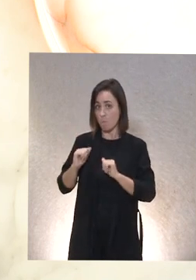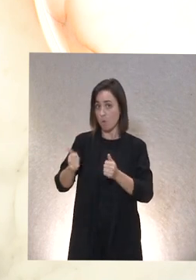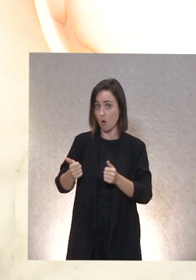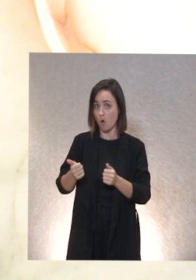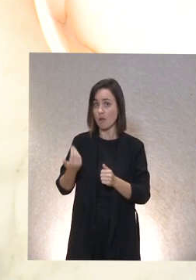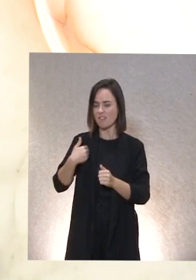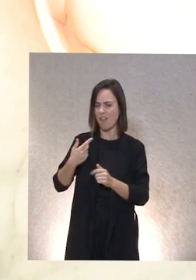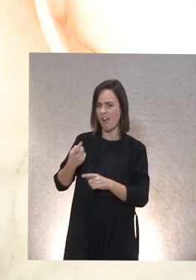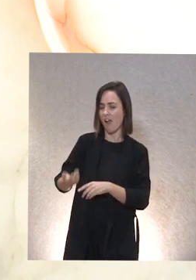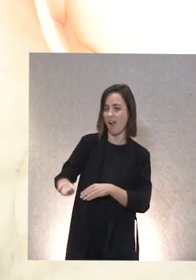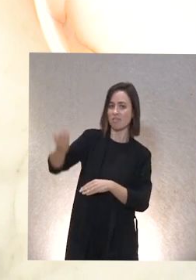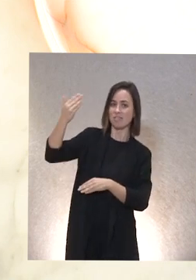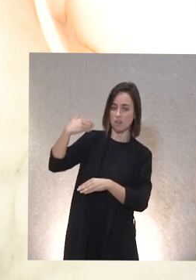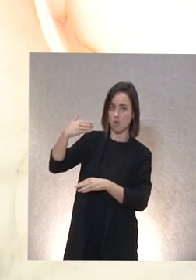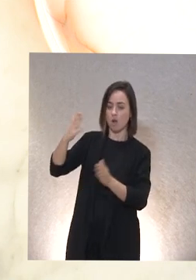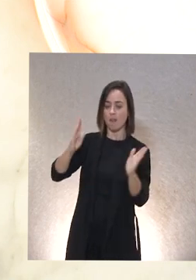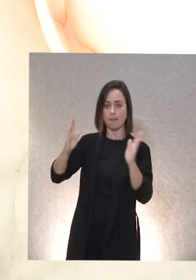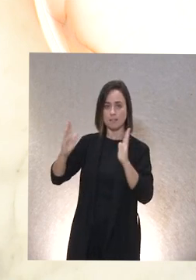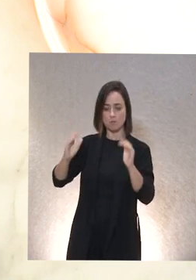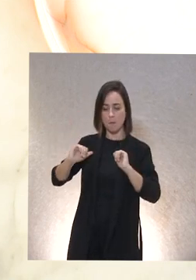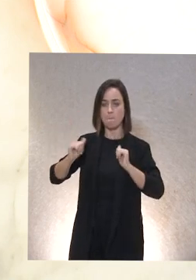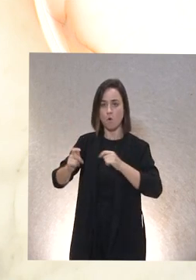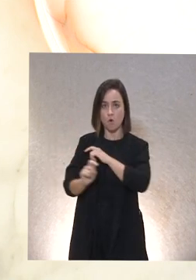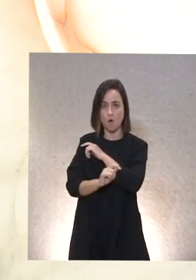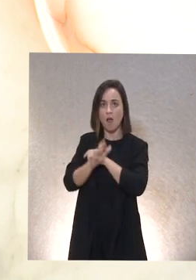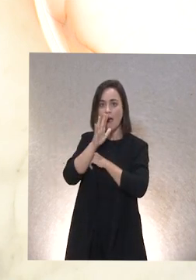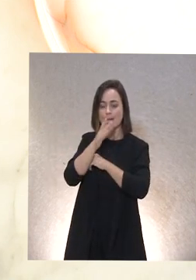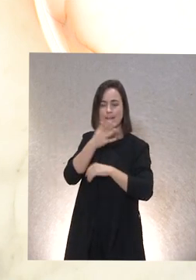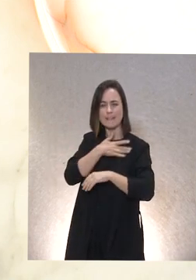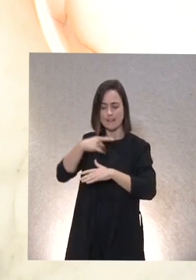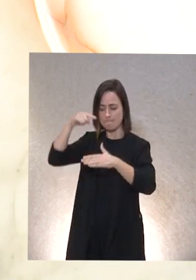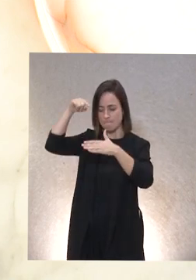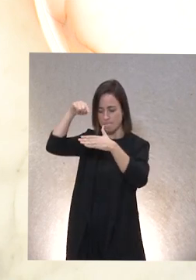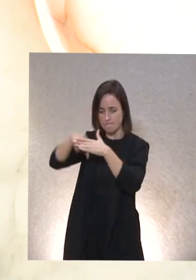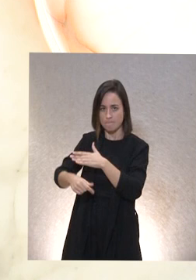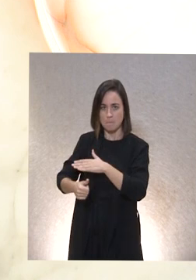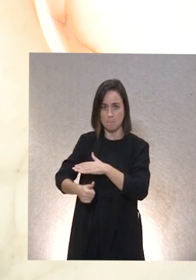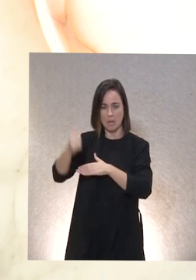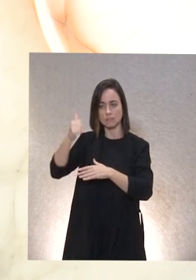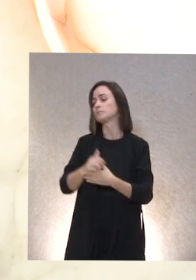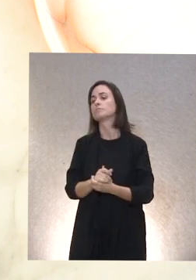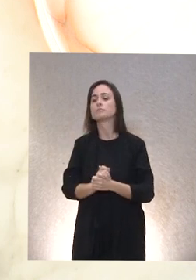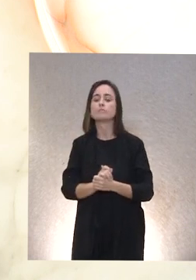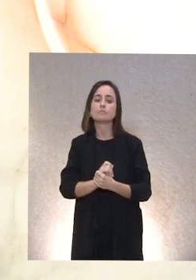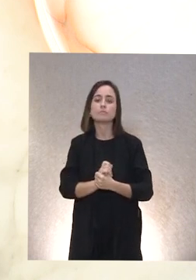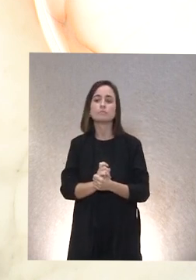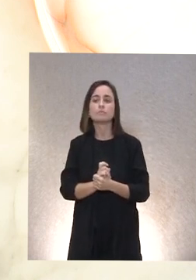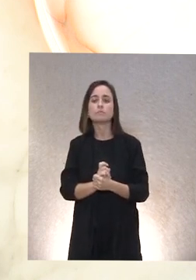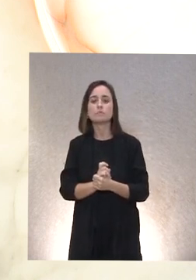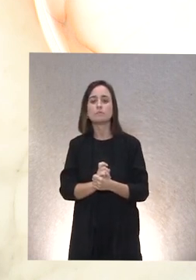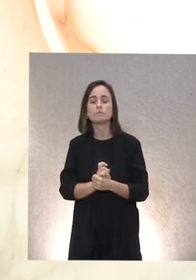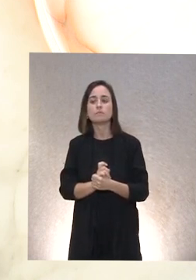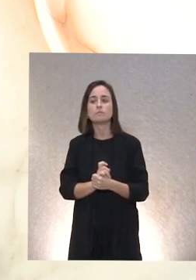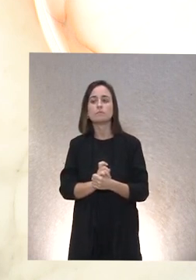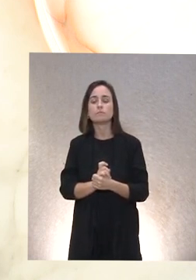iniciado esta estrategia en la legislatura anterior y vamos a profundizar en ella les